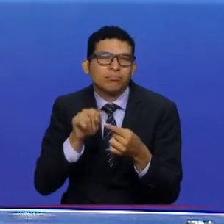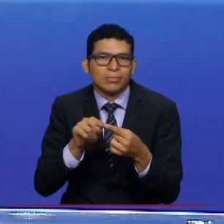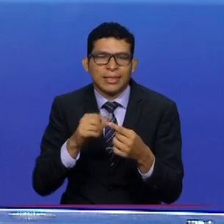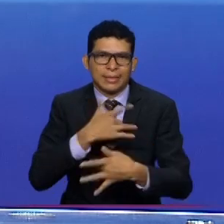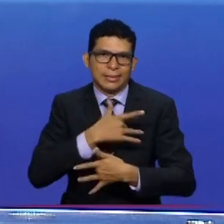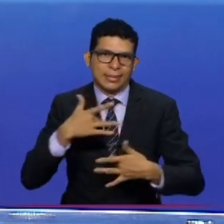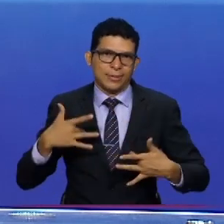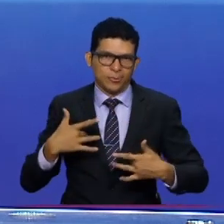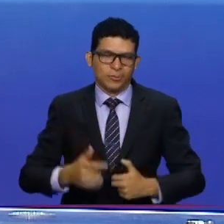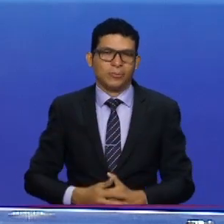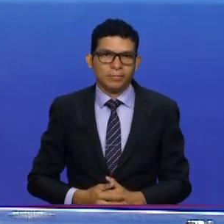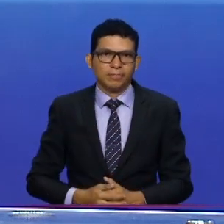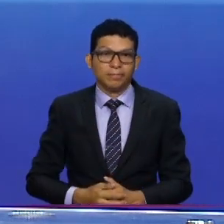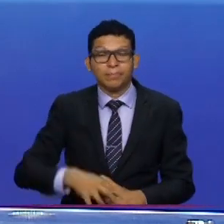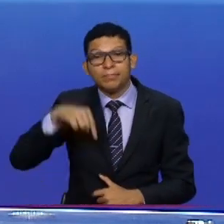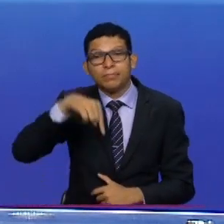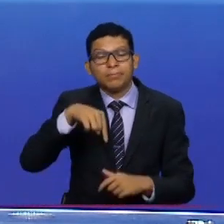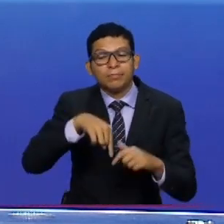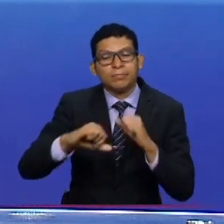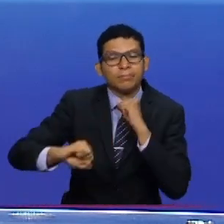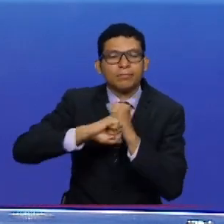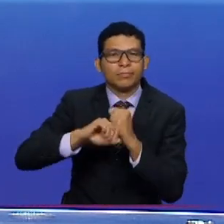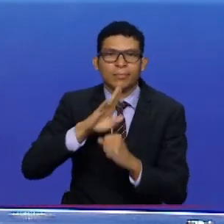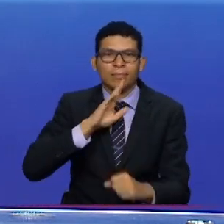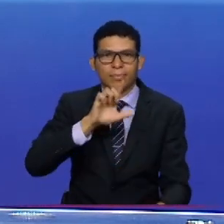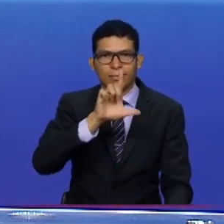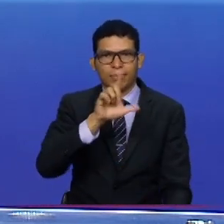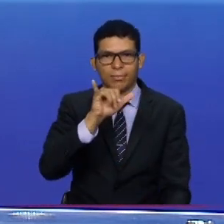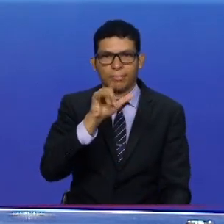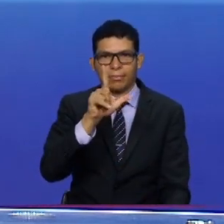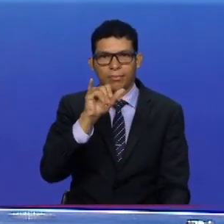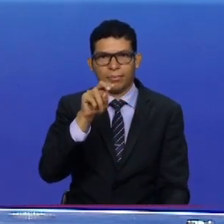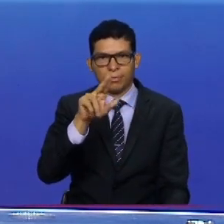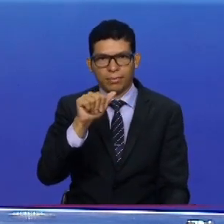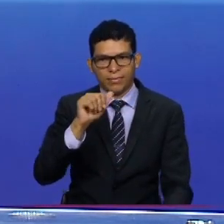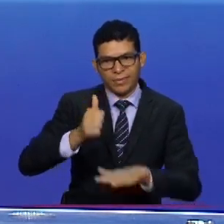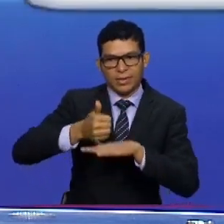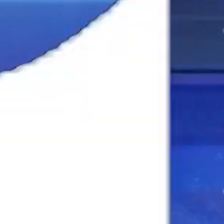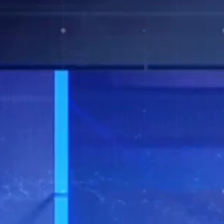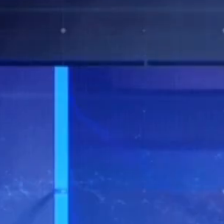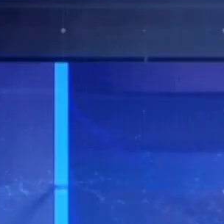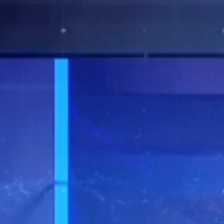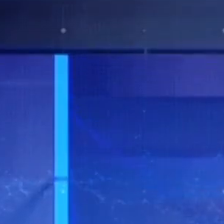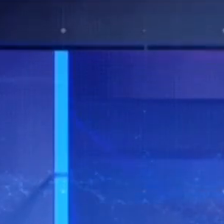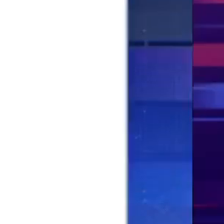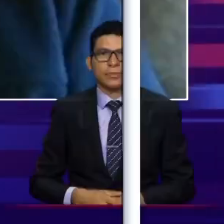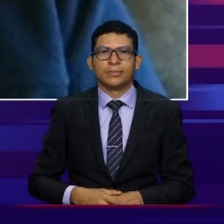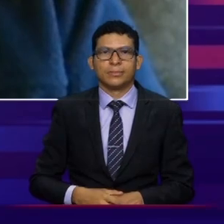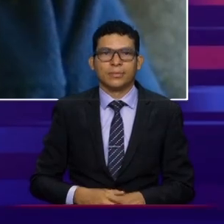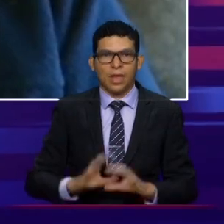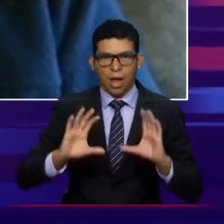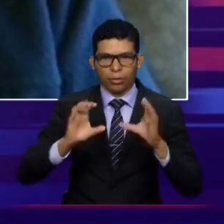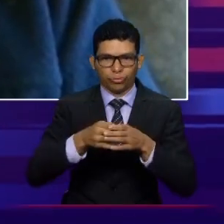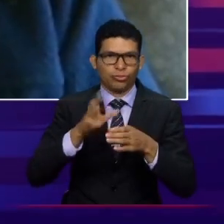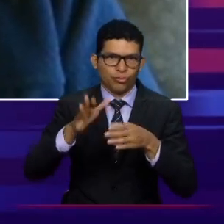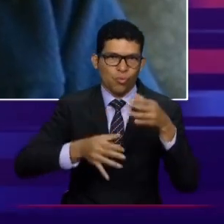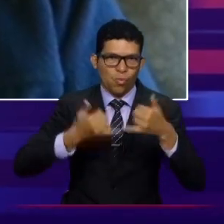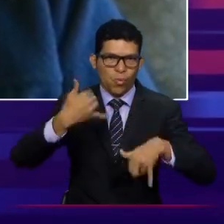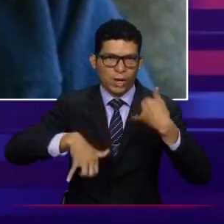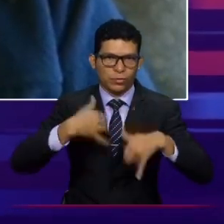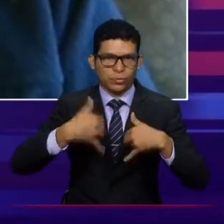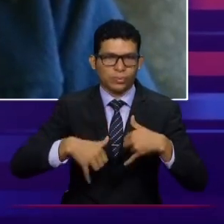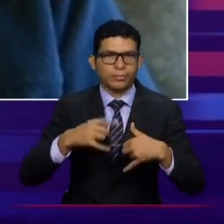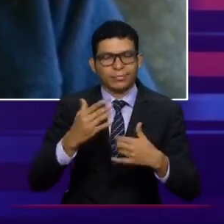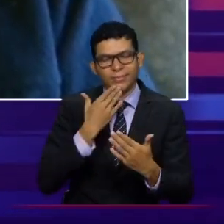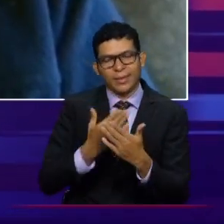sector salud. Por eso hoy nos acompaña Liliana Giraldo, ella es directora jurídica de Asojuegos. Liliana, gracias por conectarse